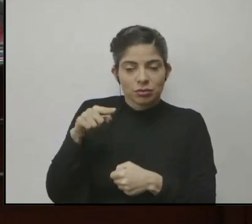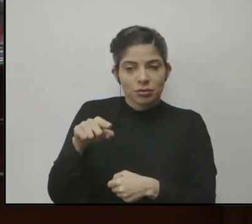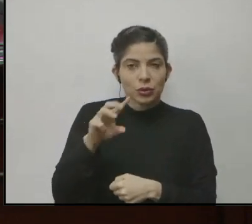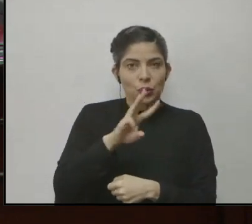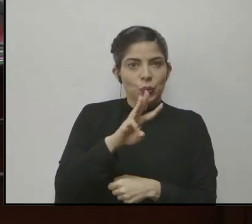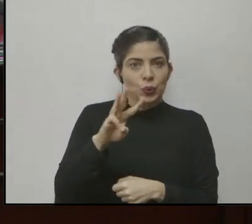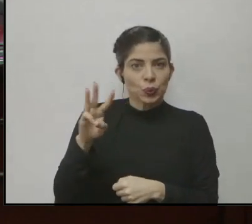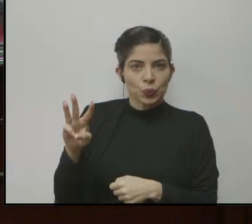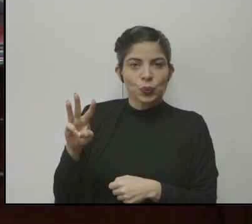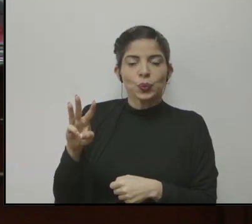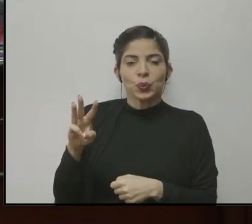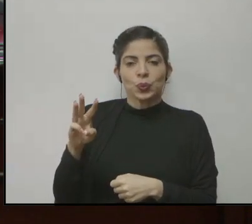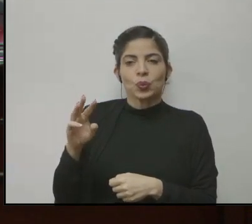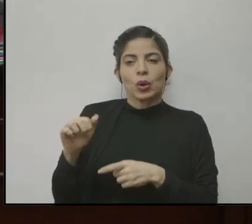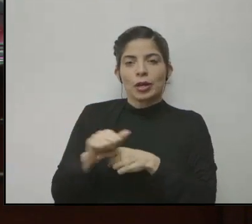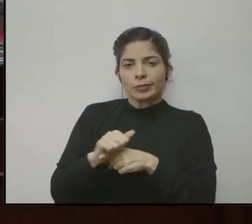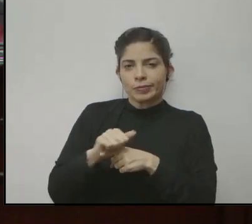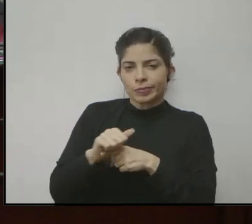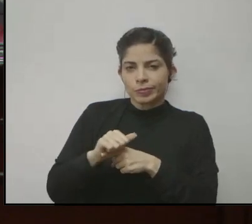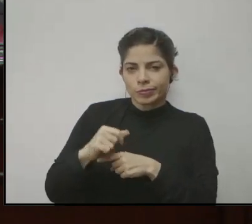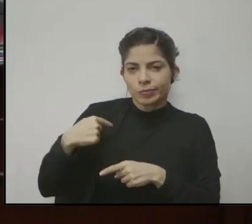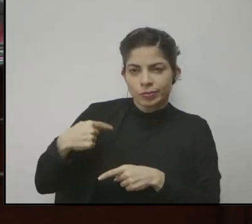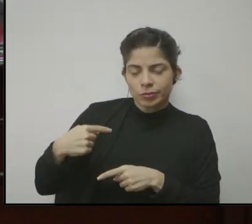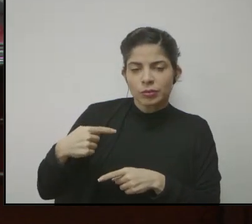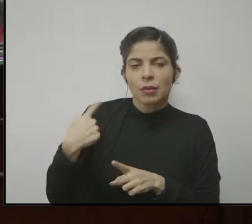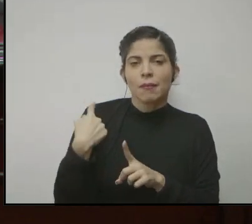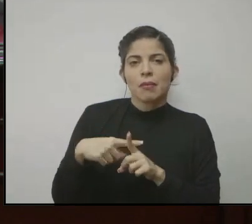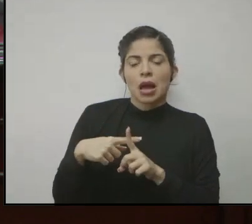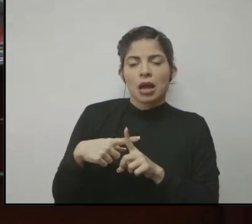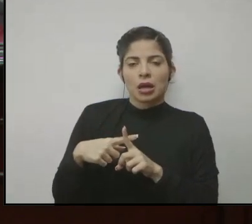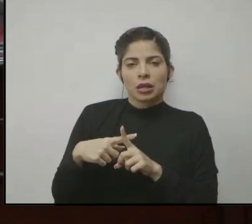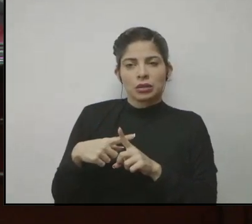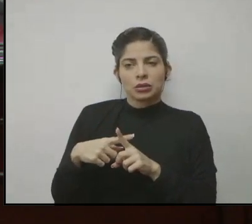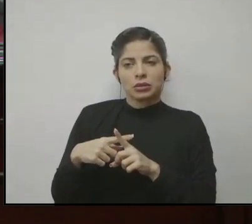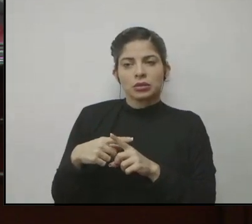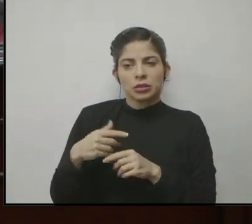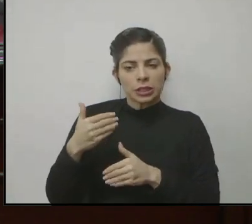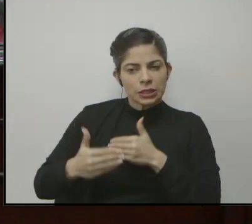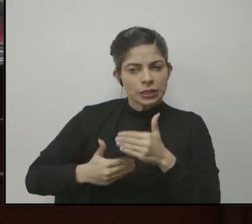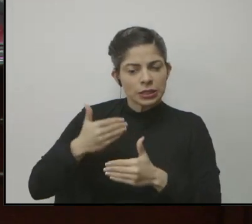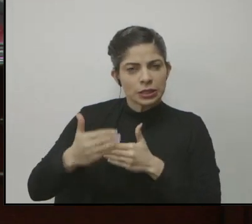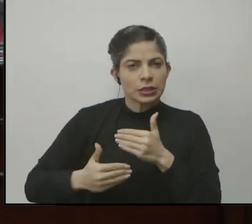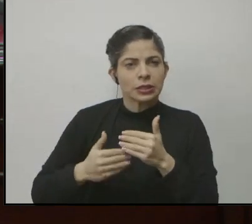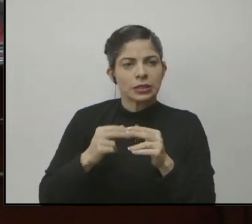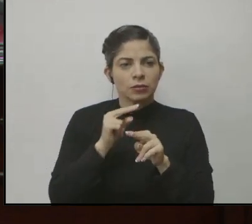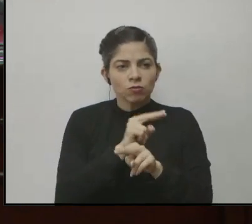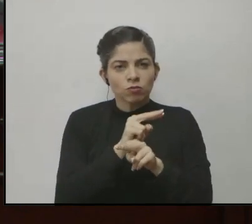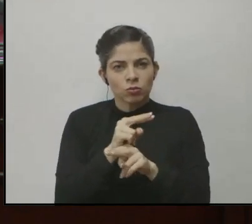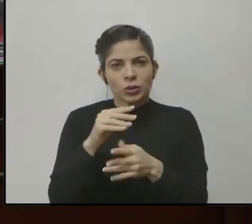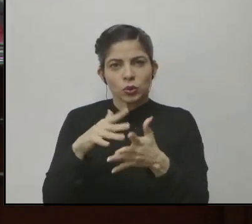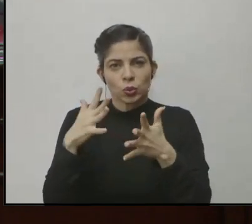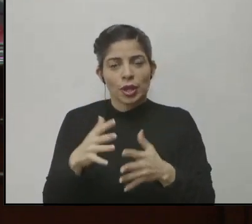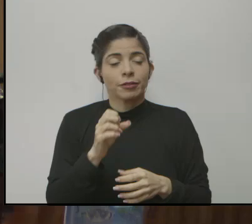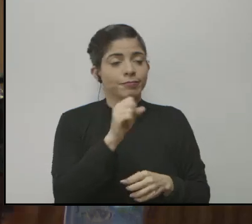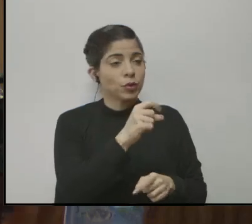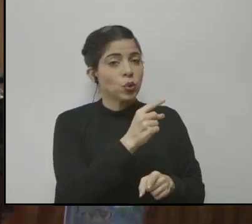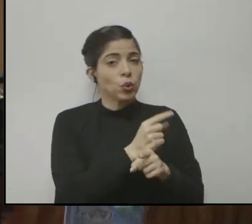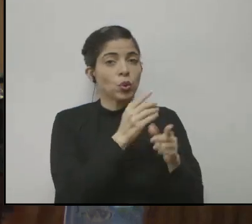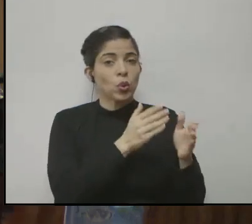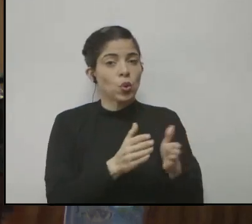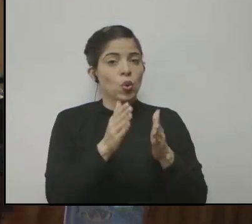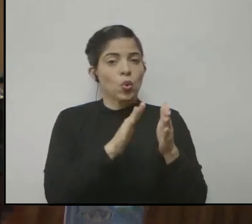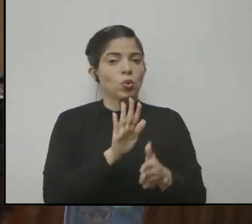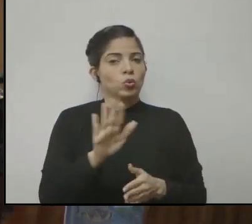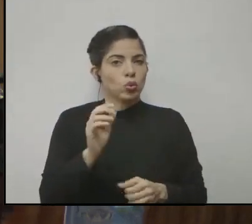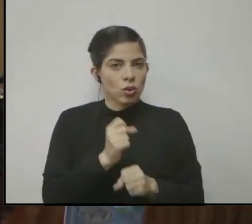plataforma, en la parte de capacitación, y en la parte de, pues, llevando adelante el seguimiento de sus estudiantes. Así es, y la organización de